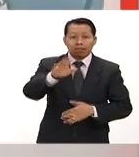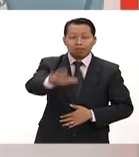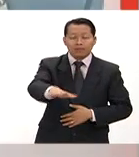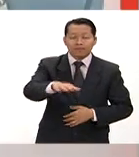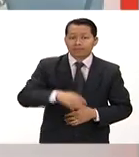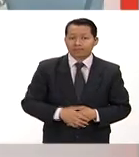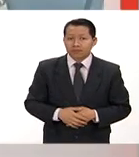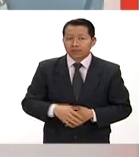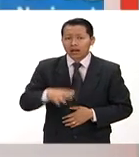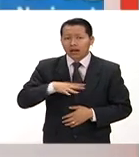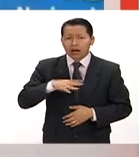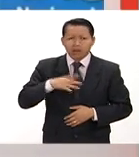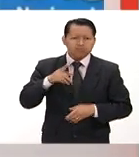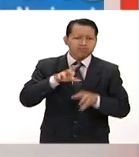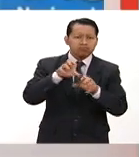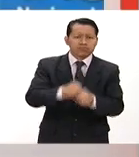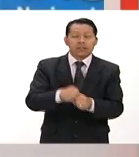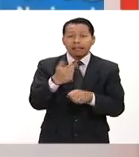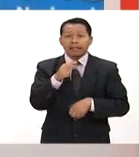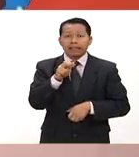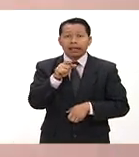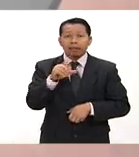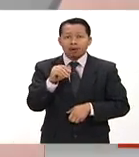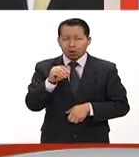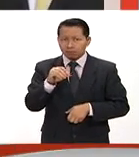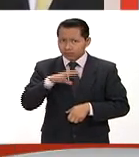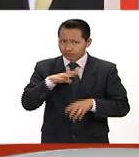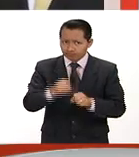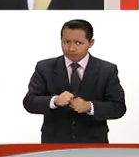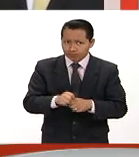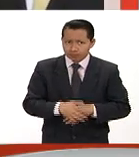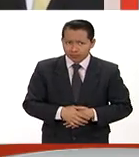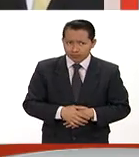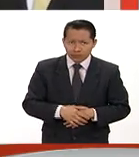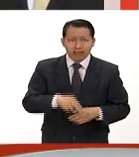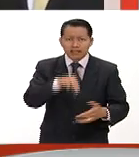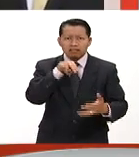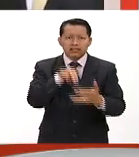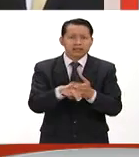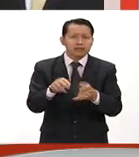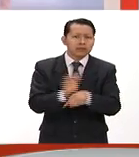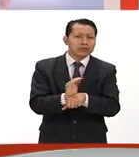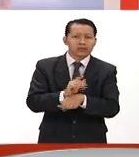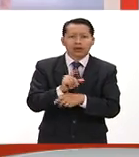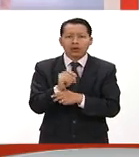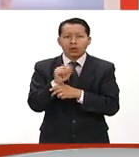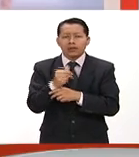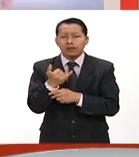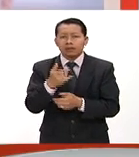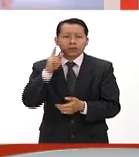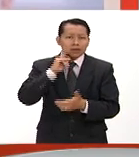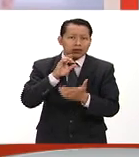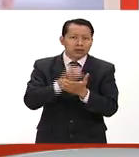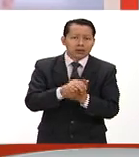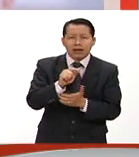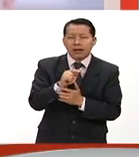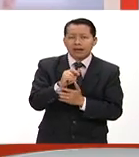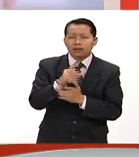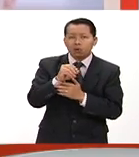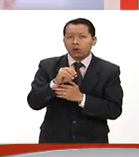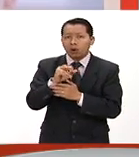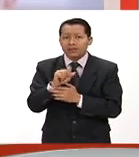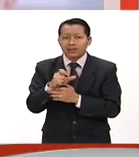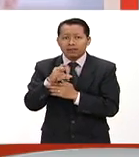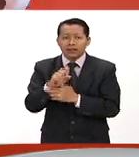Otorgan orden de aprehensión contra Guillermo Padrés. El asesino del cineasta León Sermenti y su esposa Adriana Rosique fue